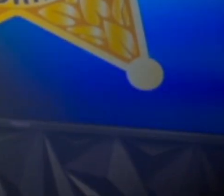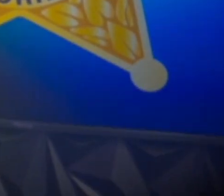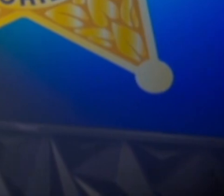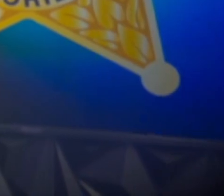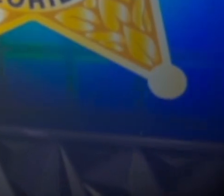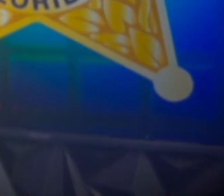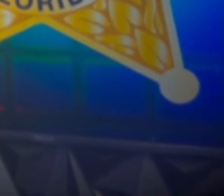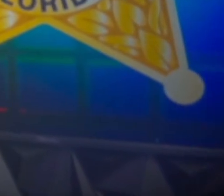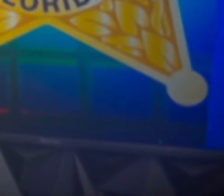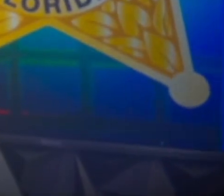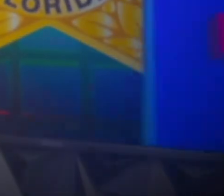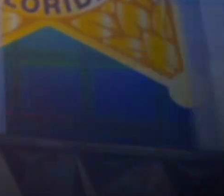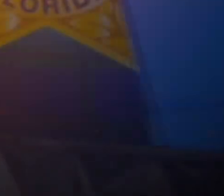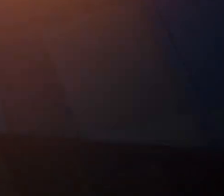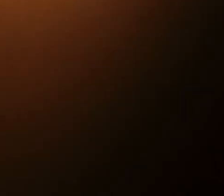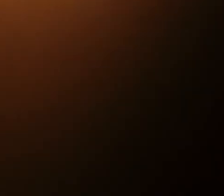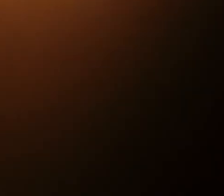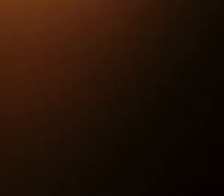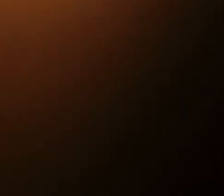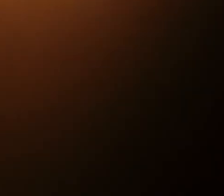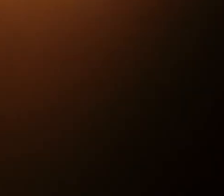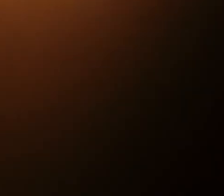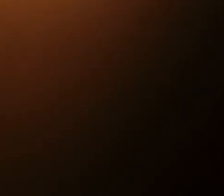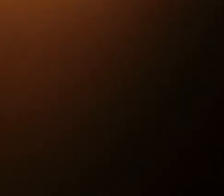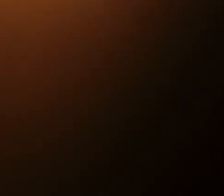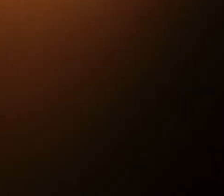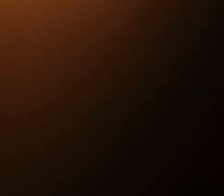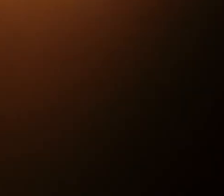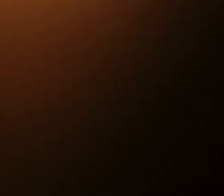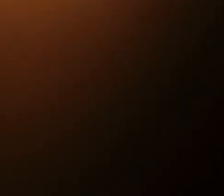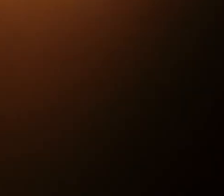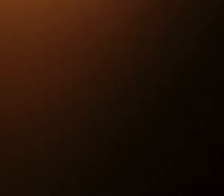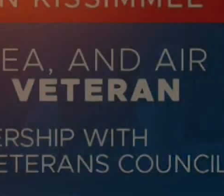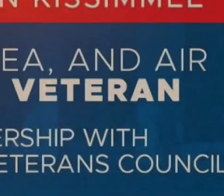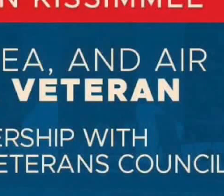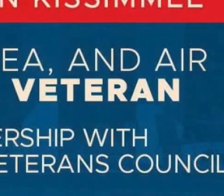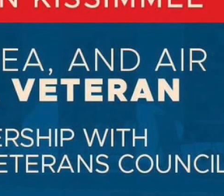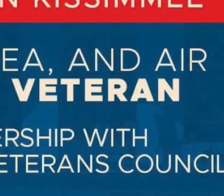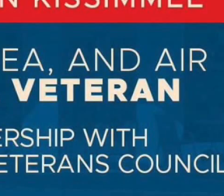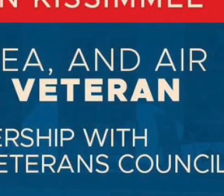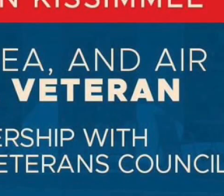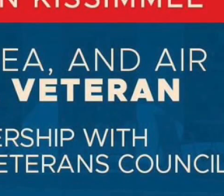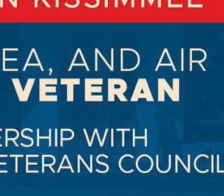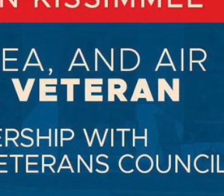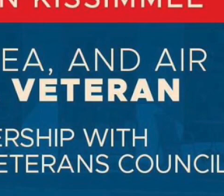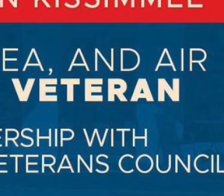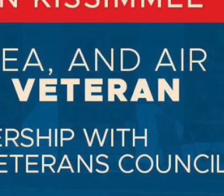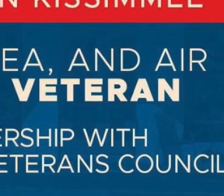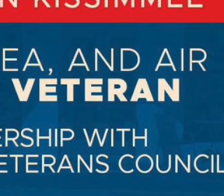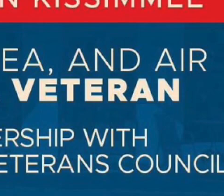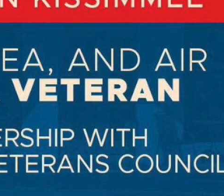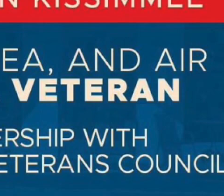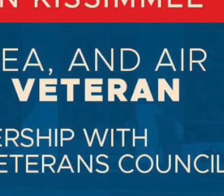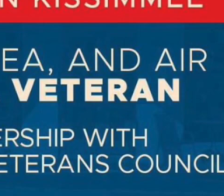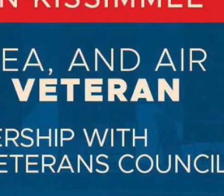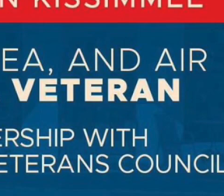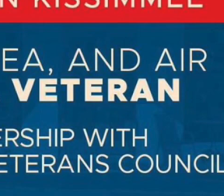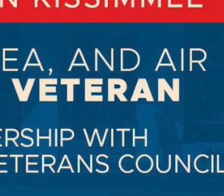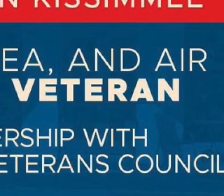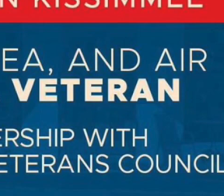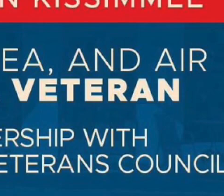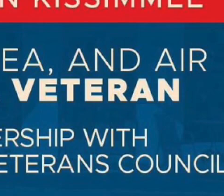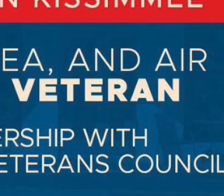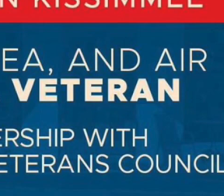los invitamos a que usted nos acompañe. Estaremos en la parada en Kissimmee y en Celebration. Son las